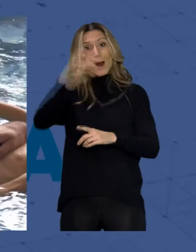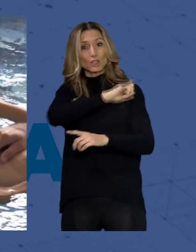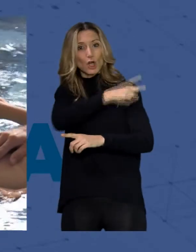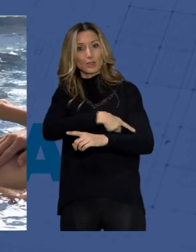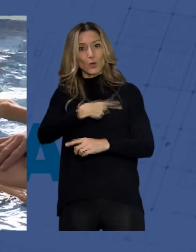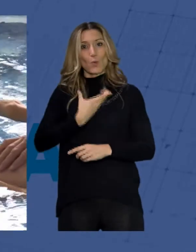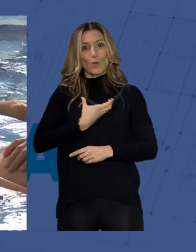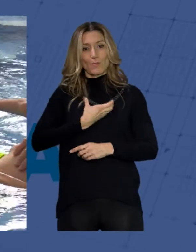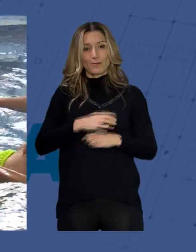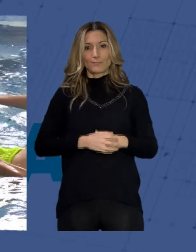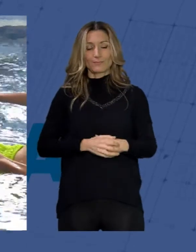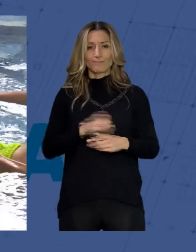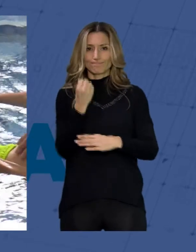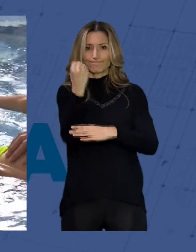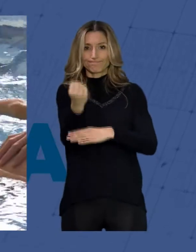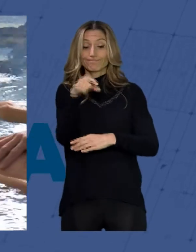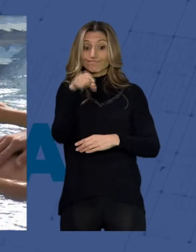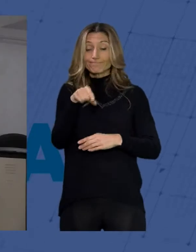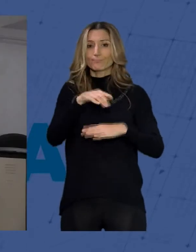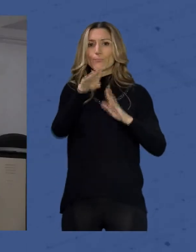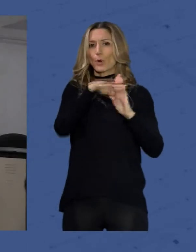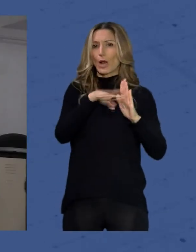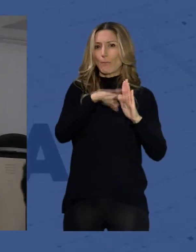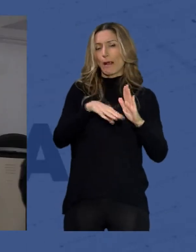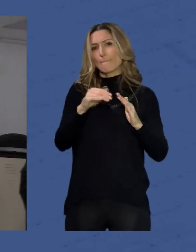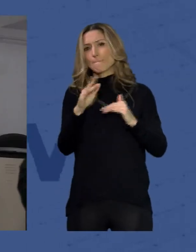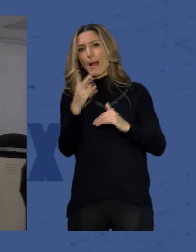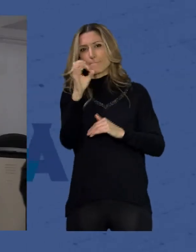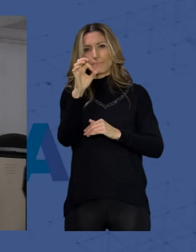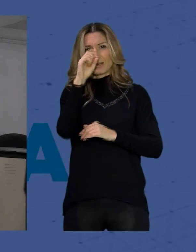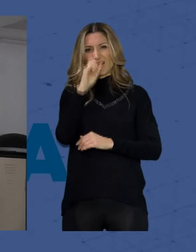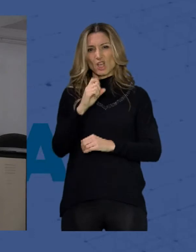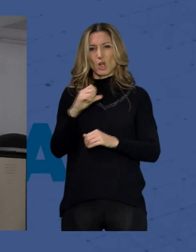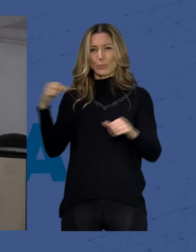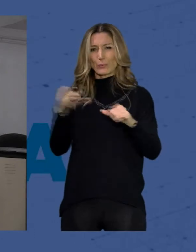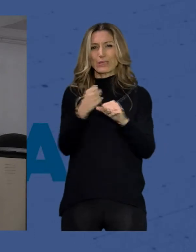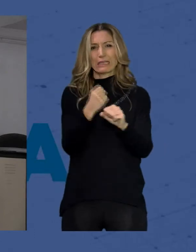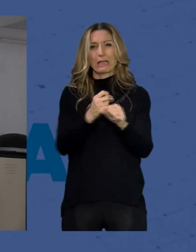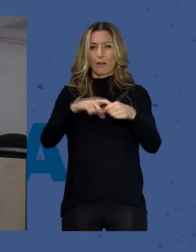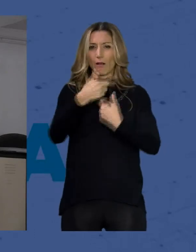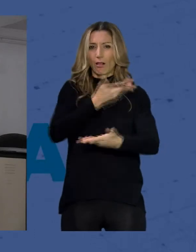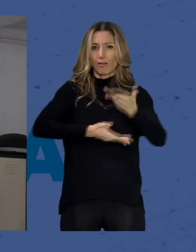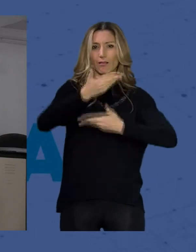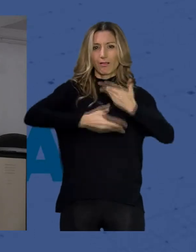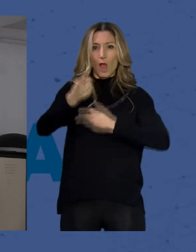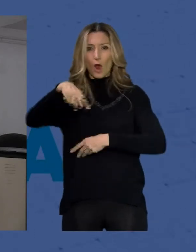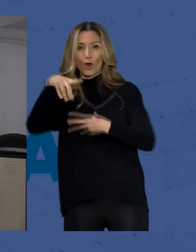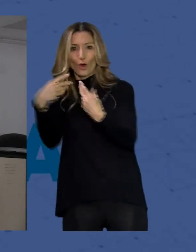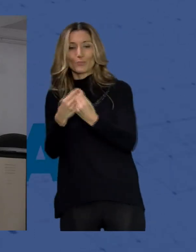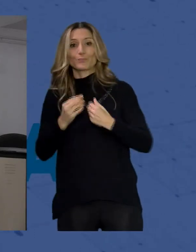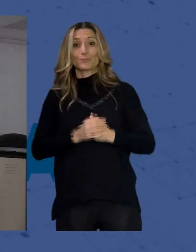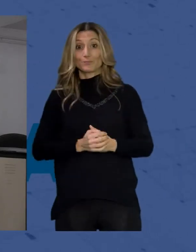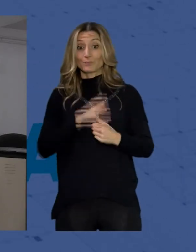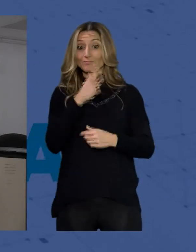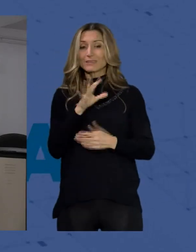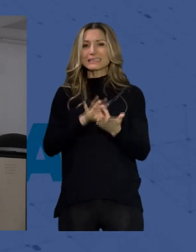Es un programa en el cual llevamos ya más de una veintena de años participando y colaborando con ellos y que da ahora mismo